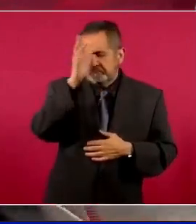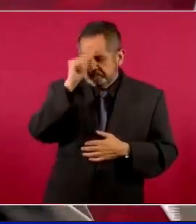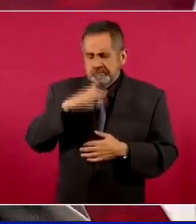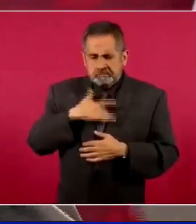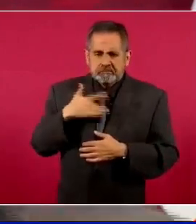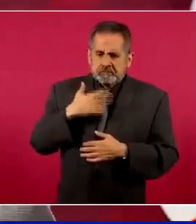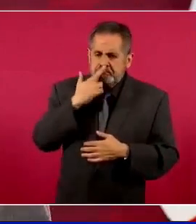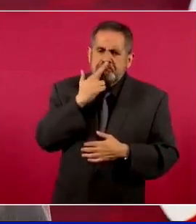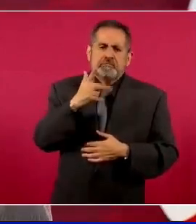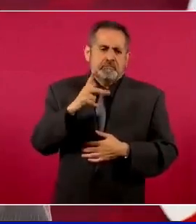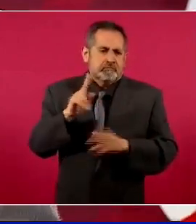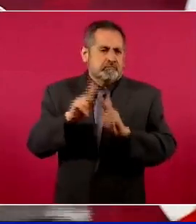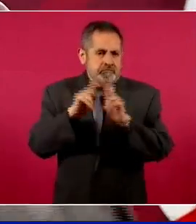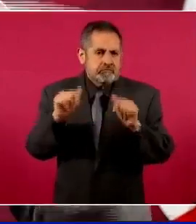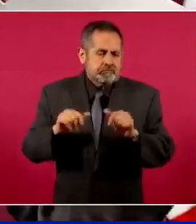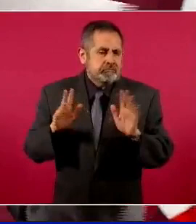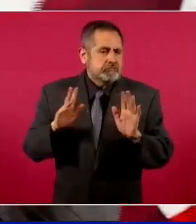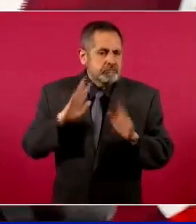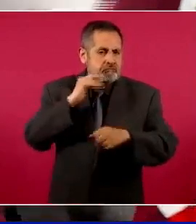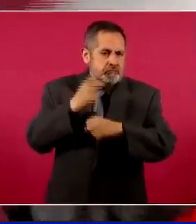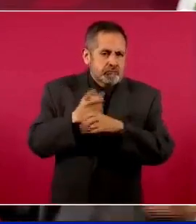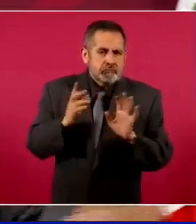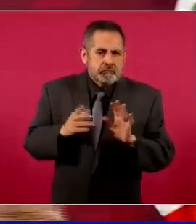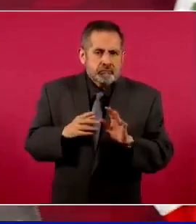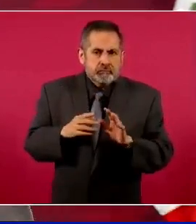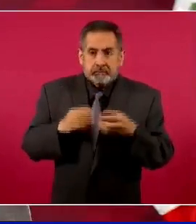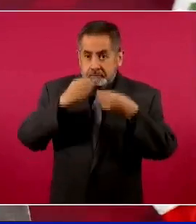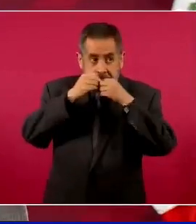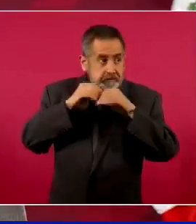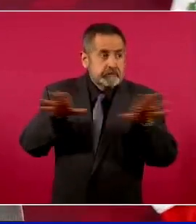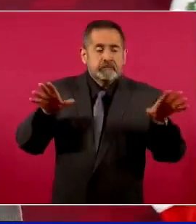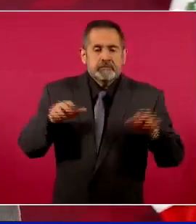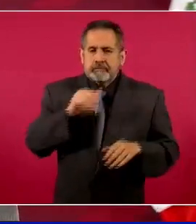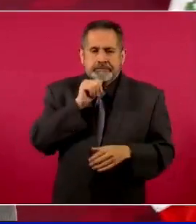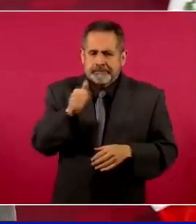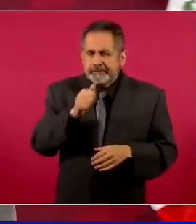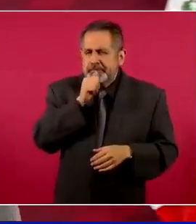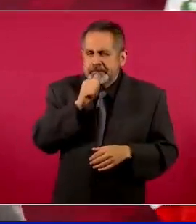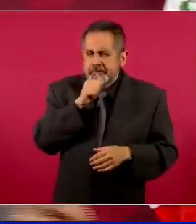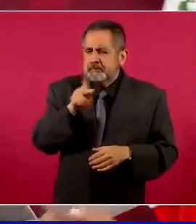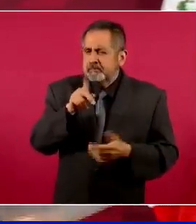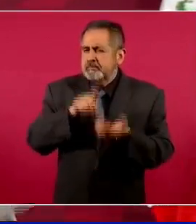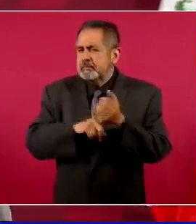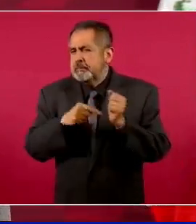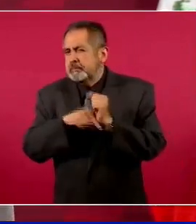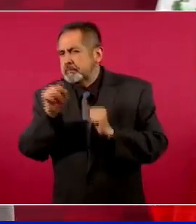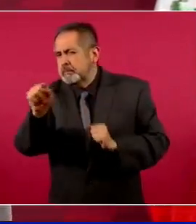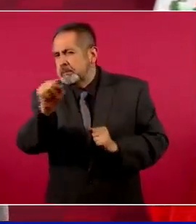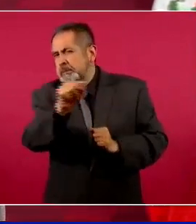no abierto, pero sí